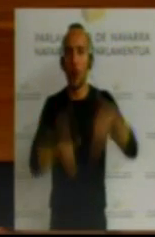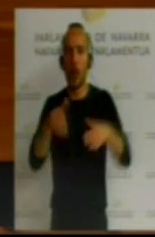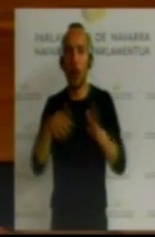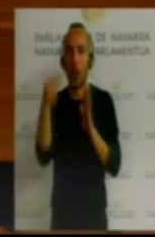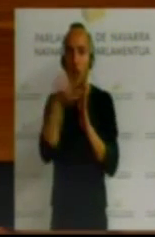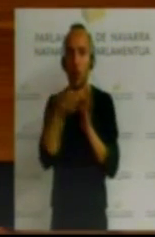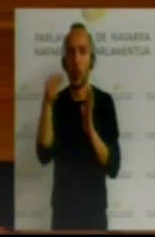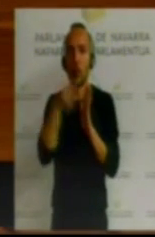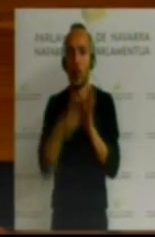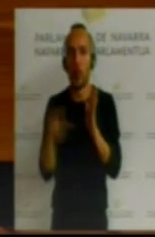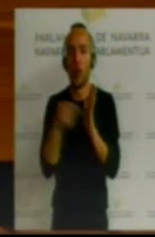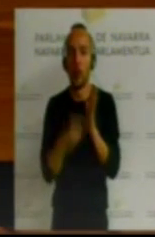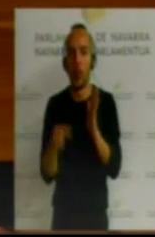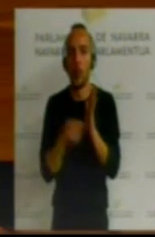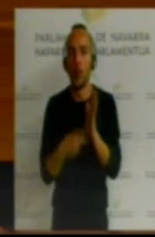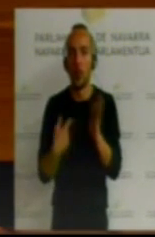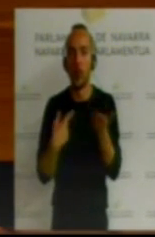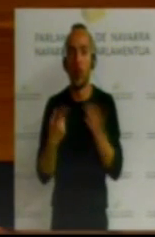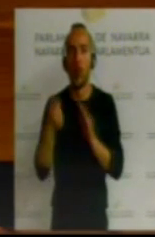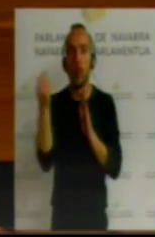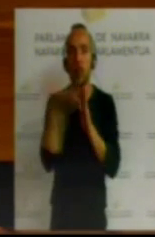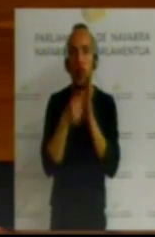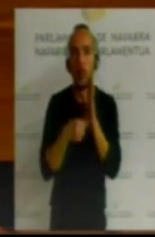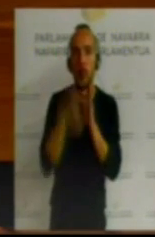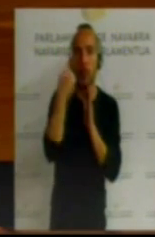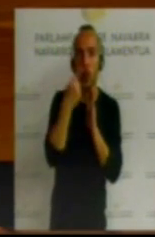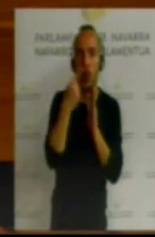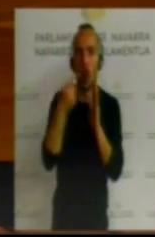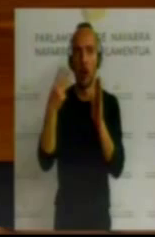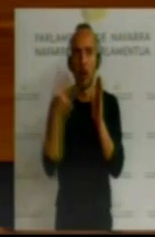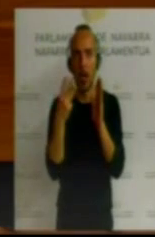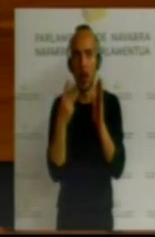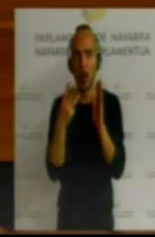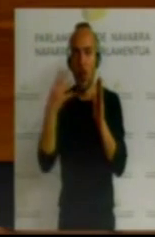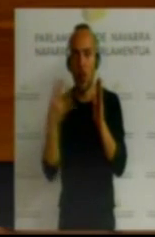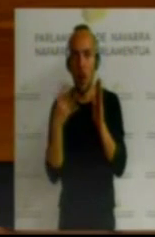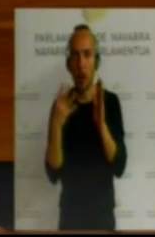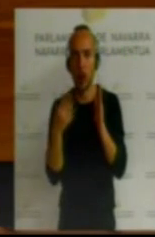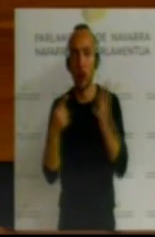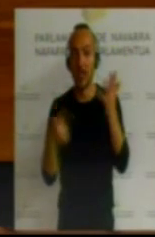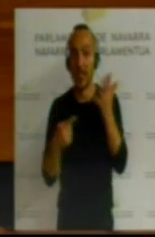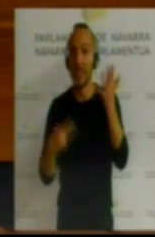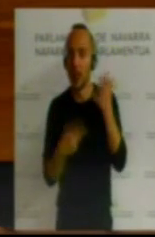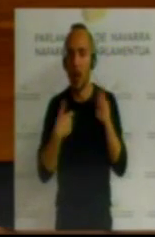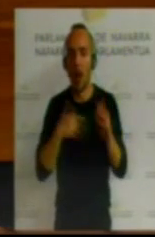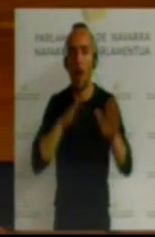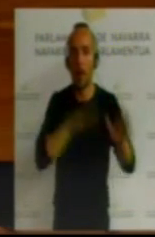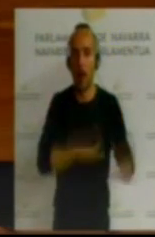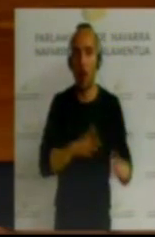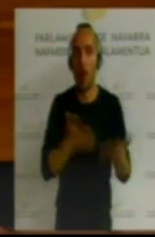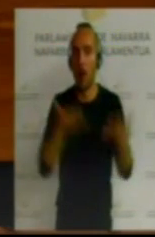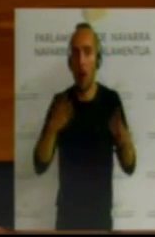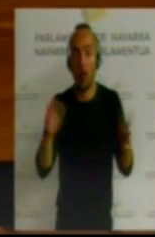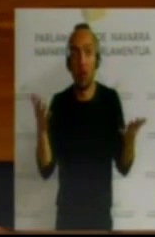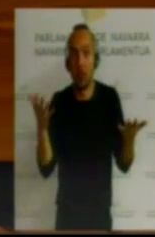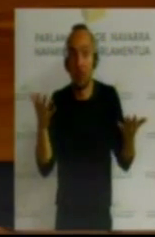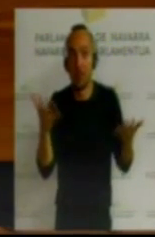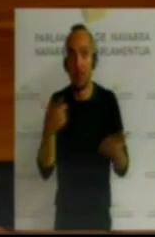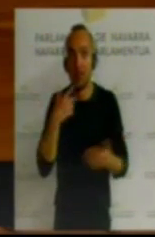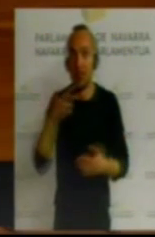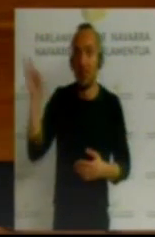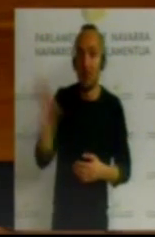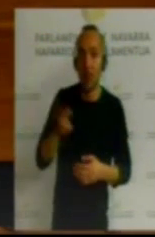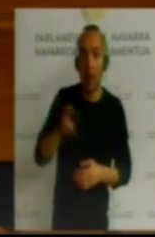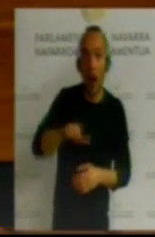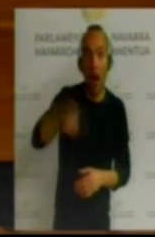por puntos. Votaremos a favor de los puntos 1, 3, 4, 6 y 7, aunque no tiene mucho sentido venir a